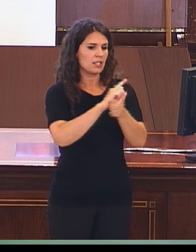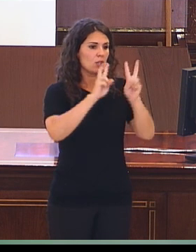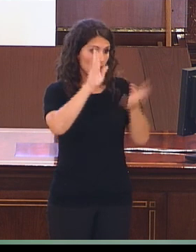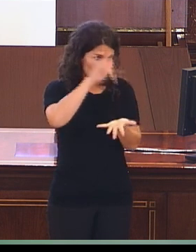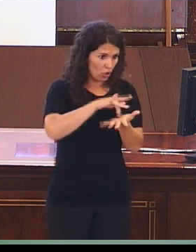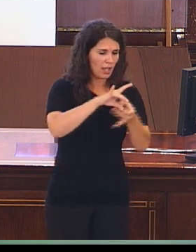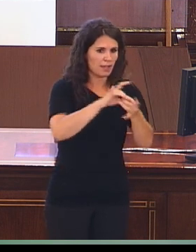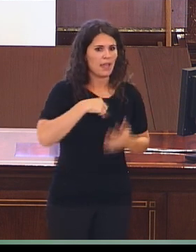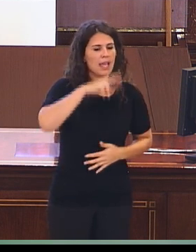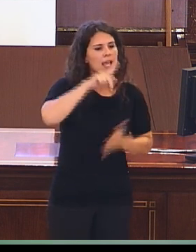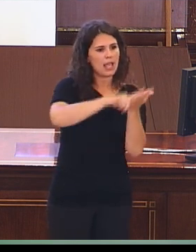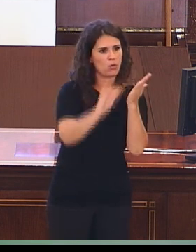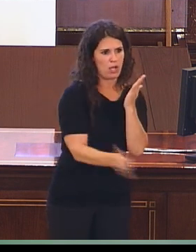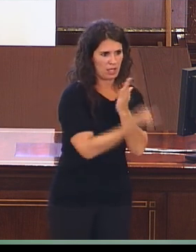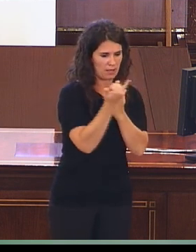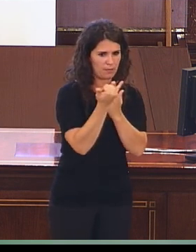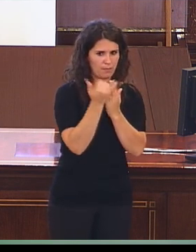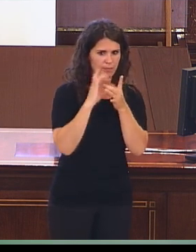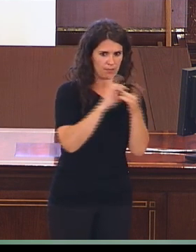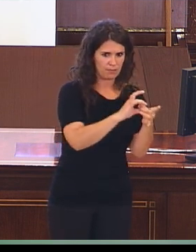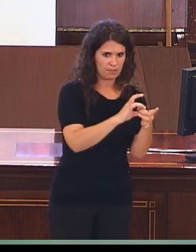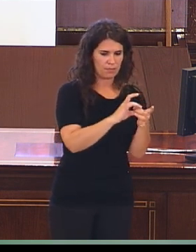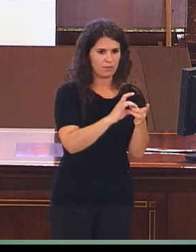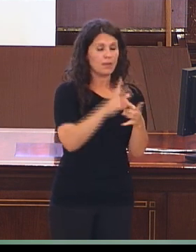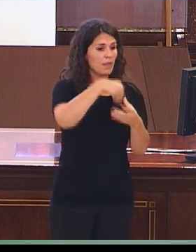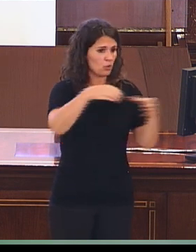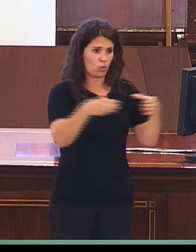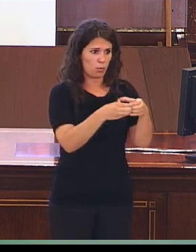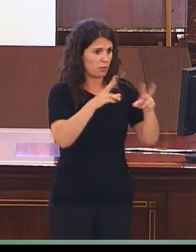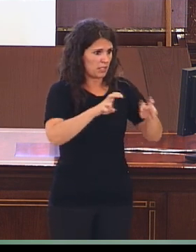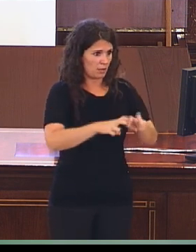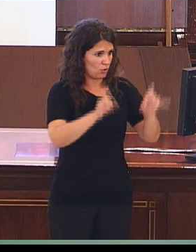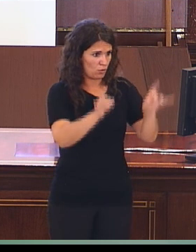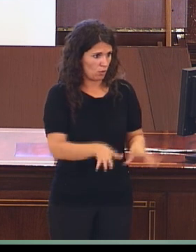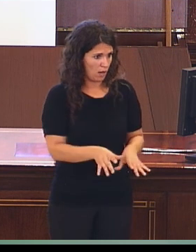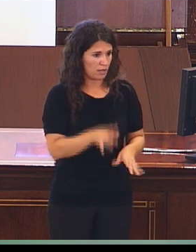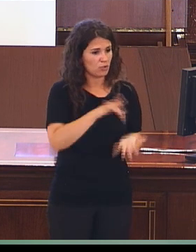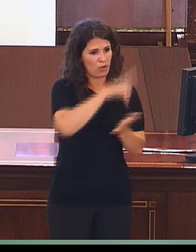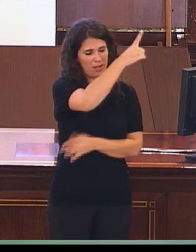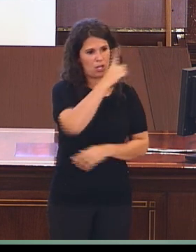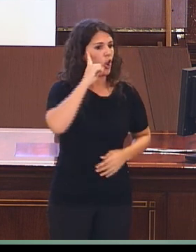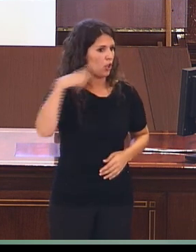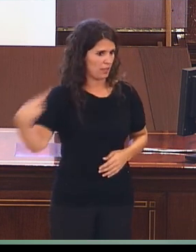hecho, esos cuatro artículos pertenecen al mismo grupo de investigación, el DECAL de Londres.